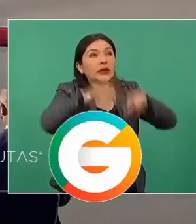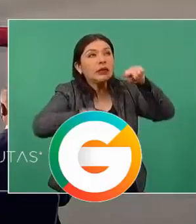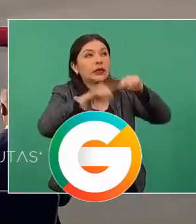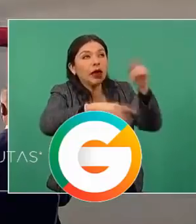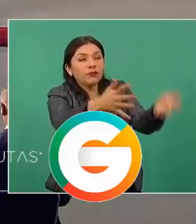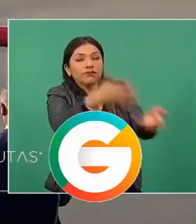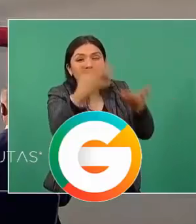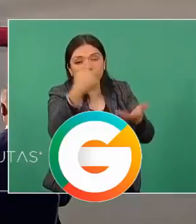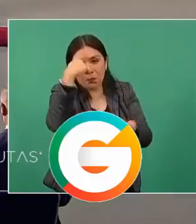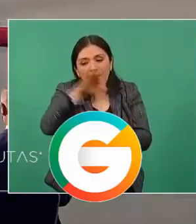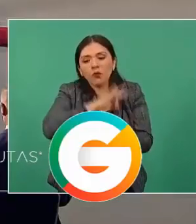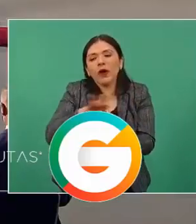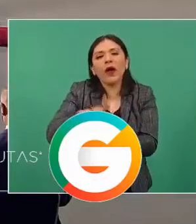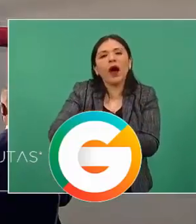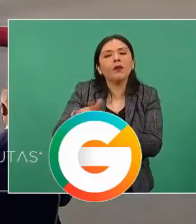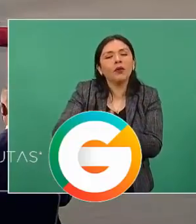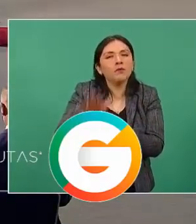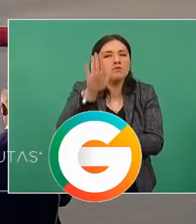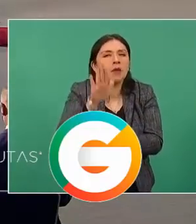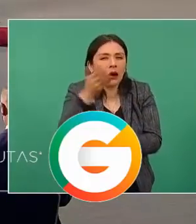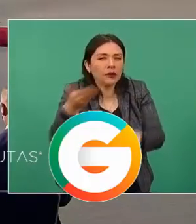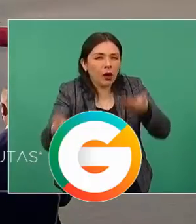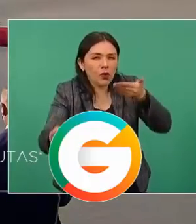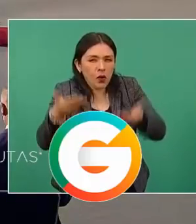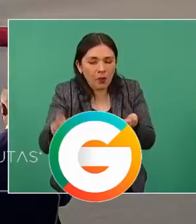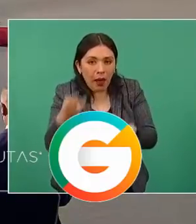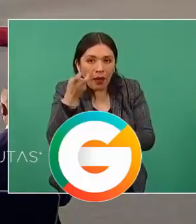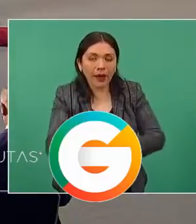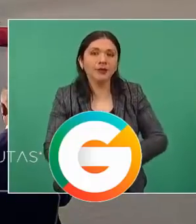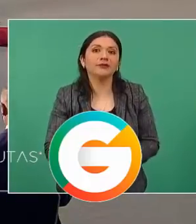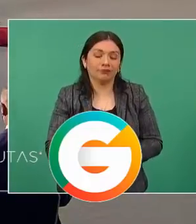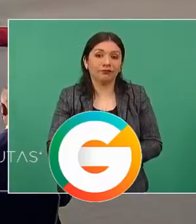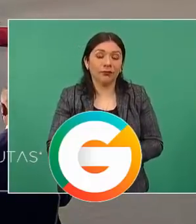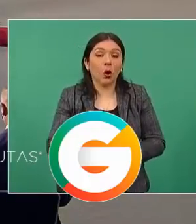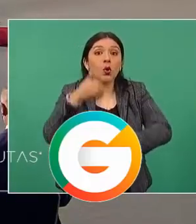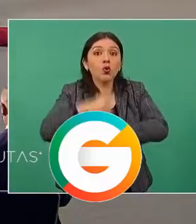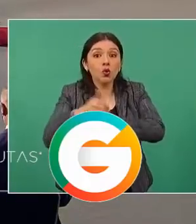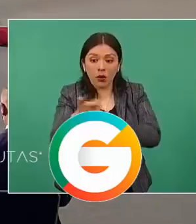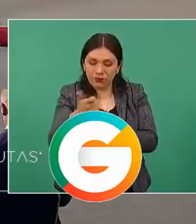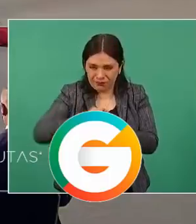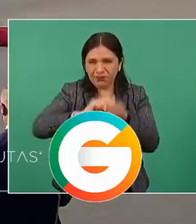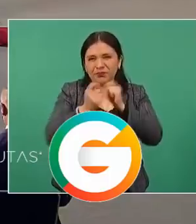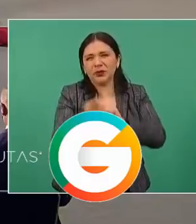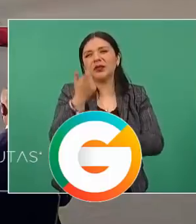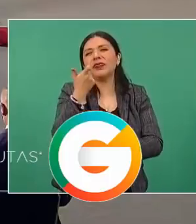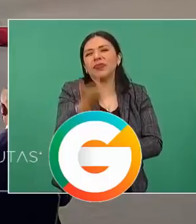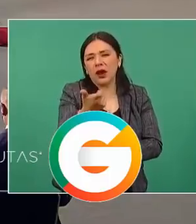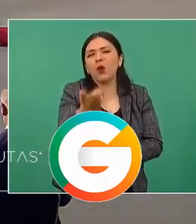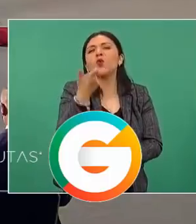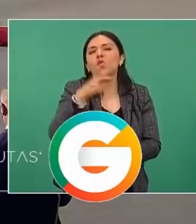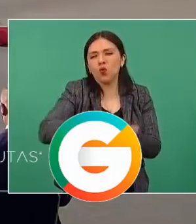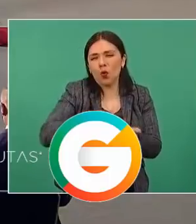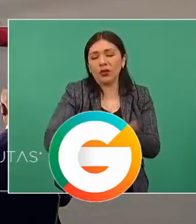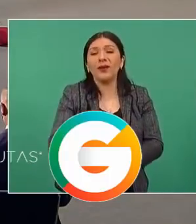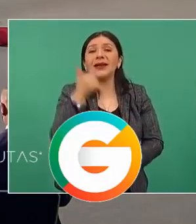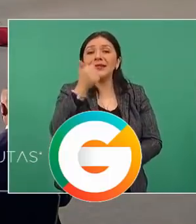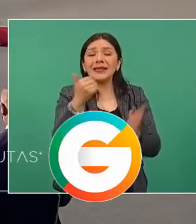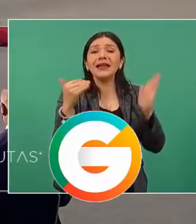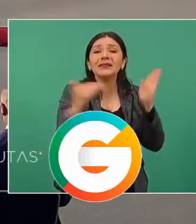a esa delincuencia. Y en números, en dinero serían 6 mil